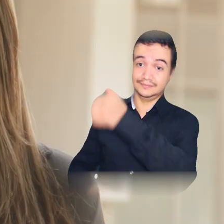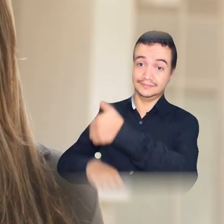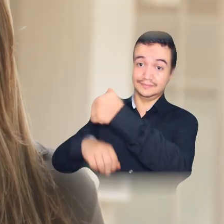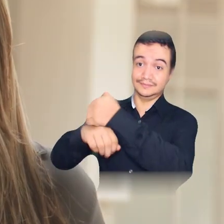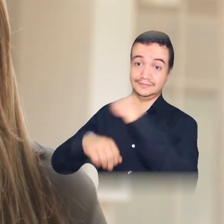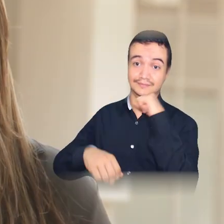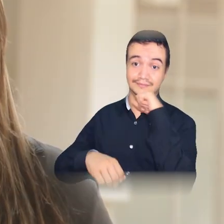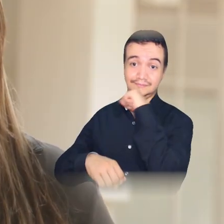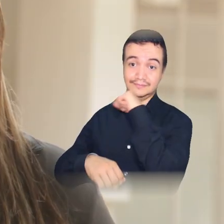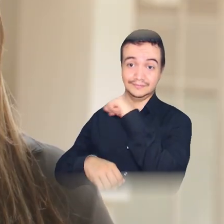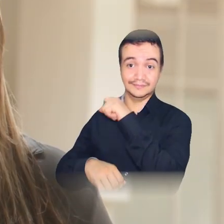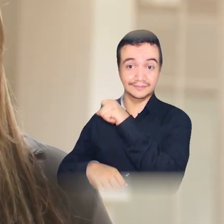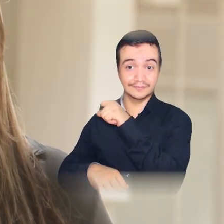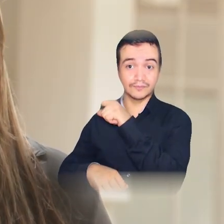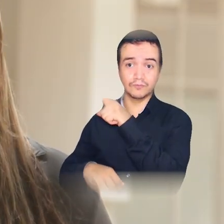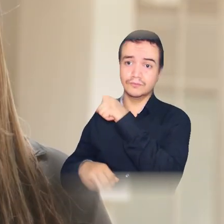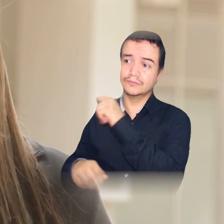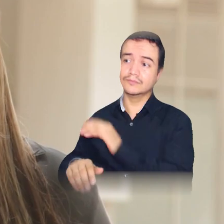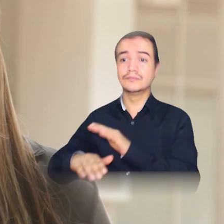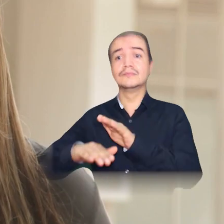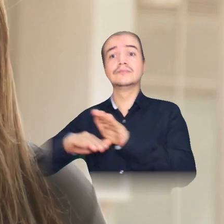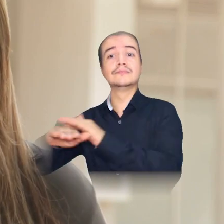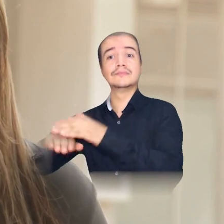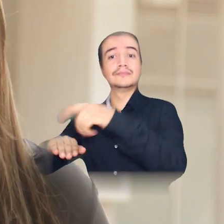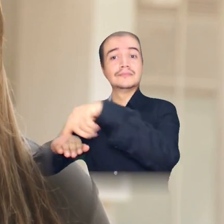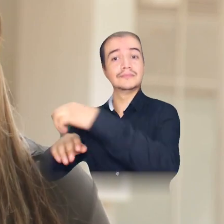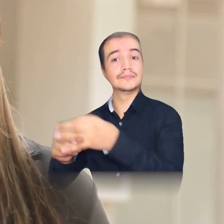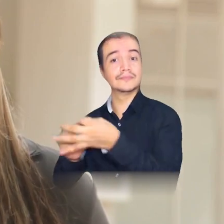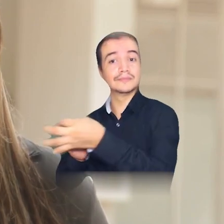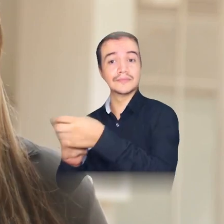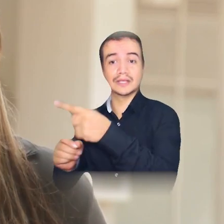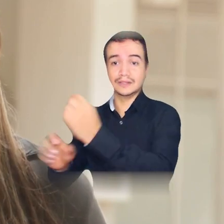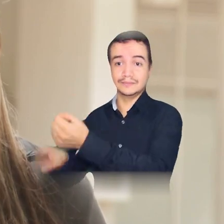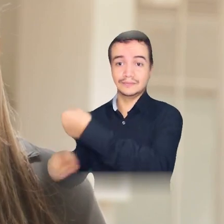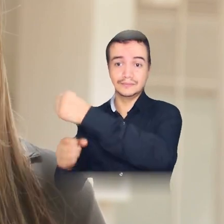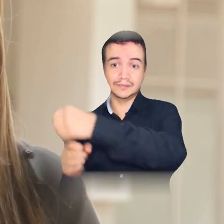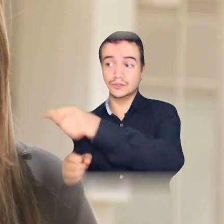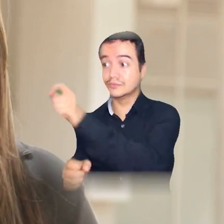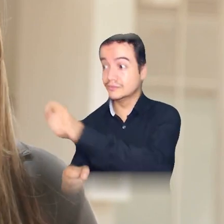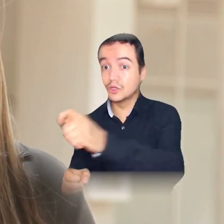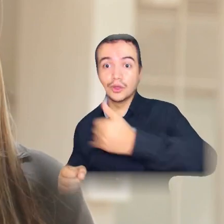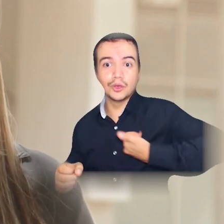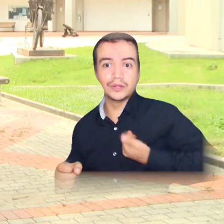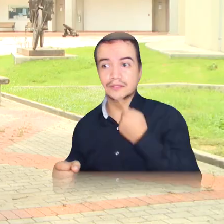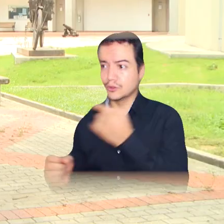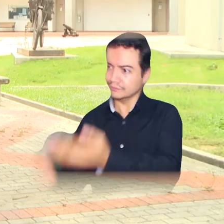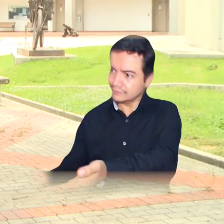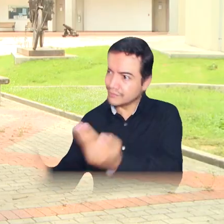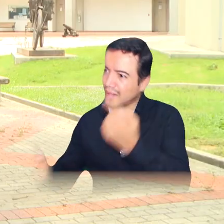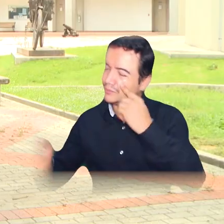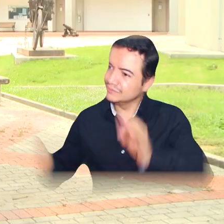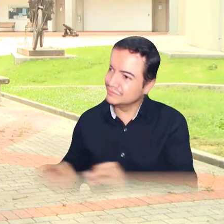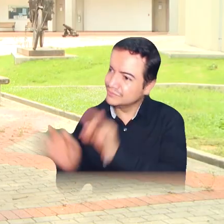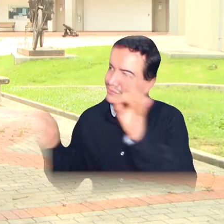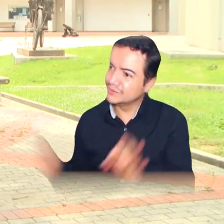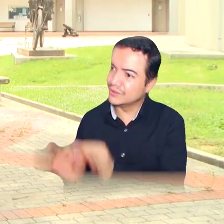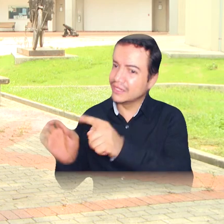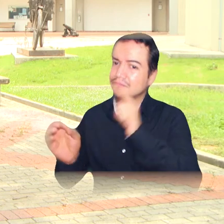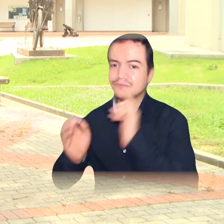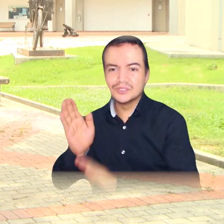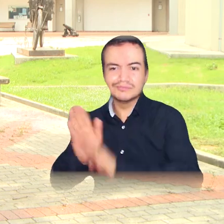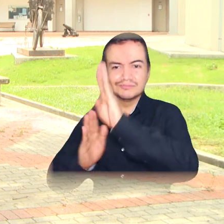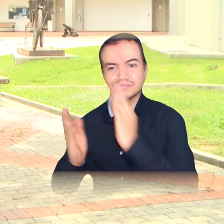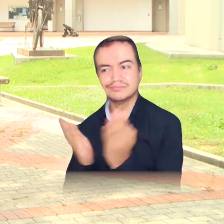Nuestro rector, Pablo Vera Salazar, invitó a los jóvenes banqueños a visionar el progreso en la educación. Con su presencia en un panel